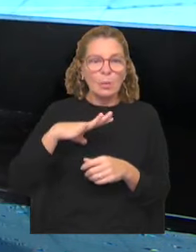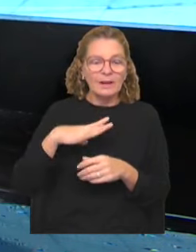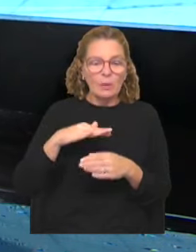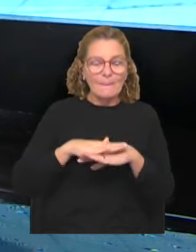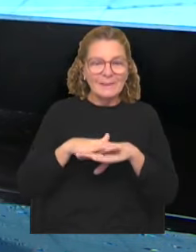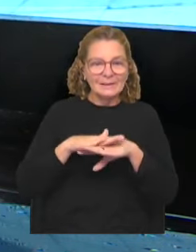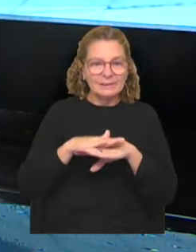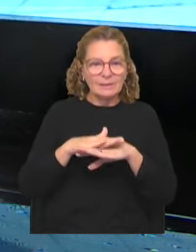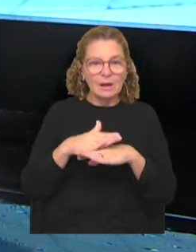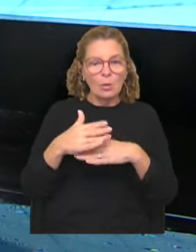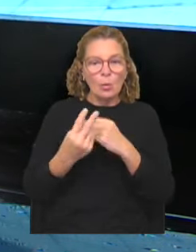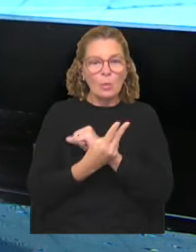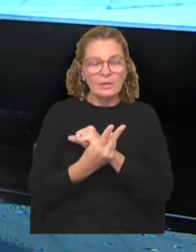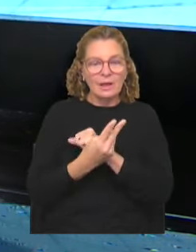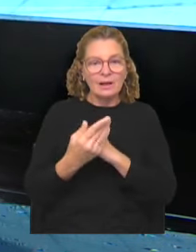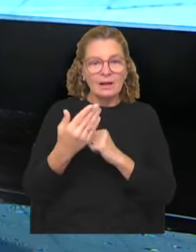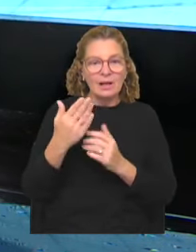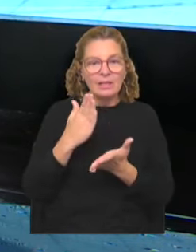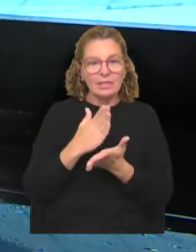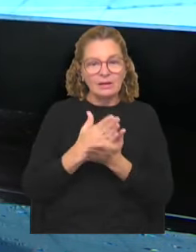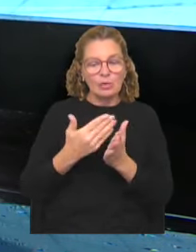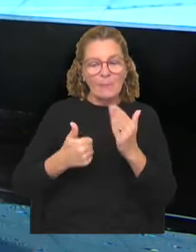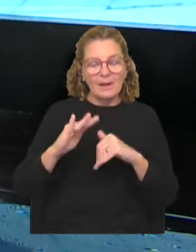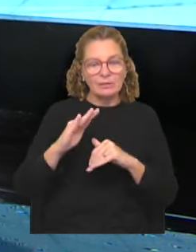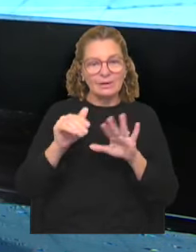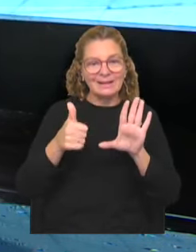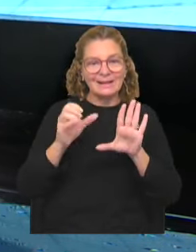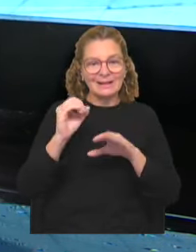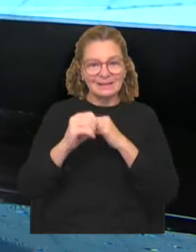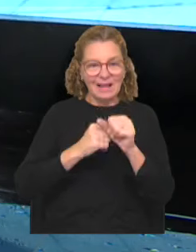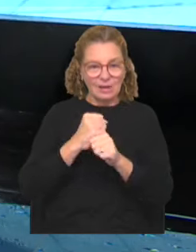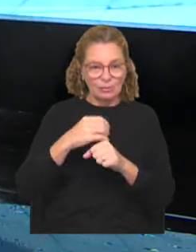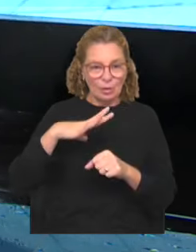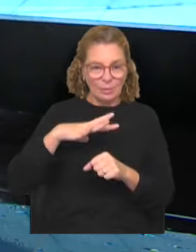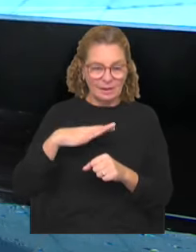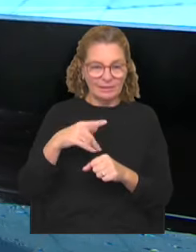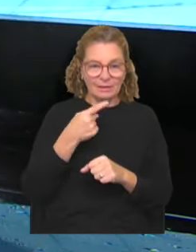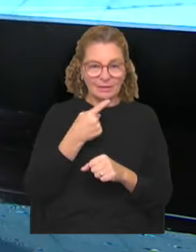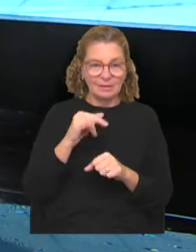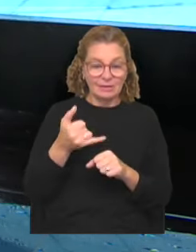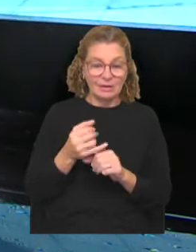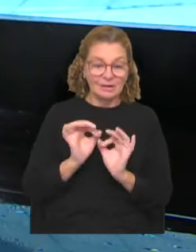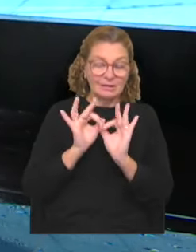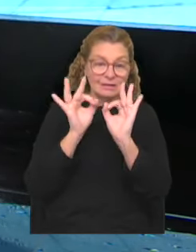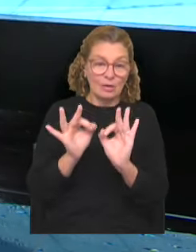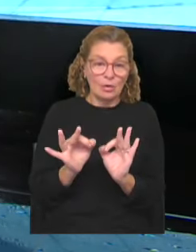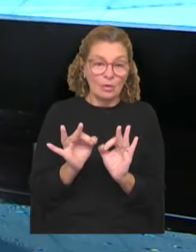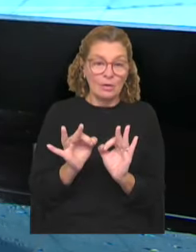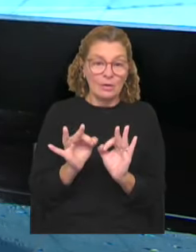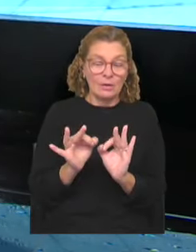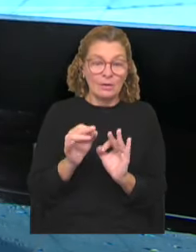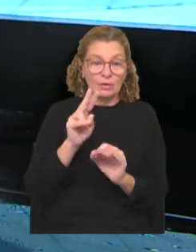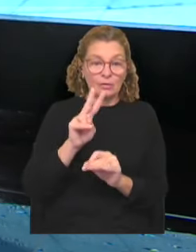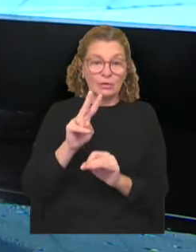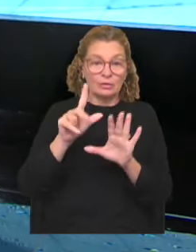mínima y blindar el derecho de los mayores de 60 años a jubilarse. Esto, según se informó, ya se llegó al menos a las